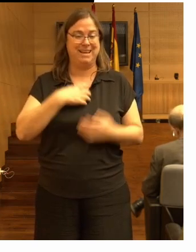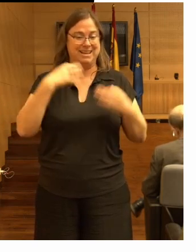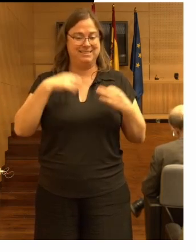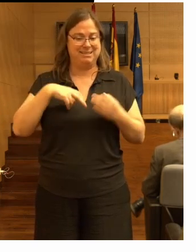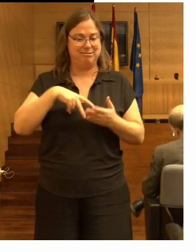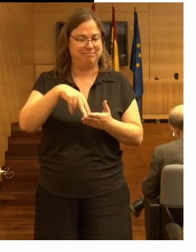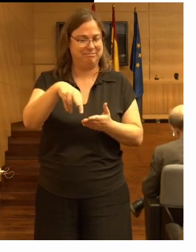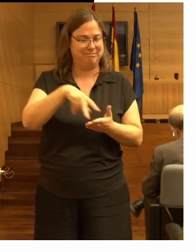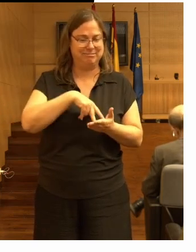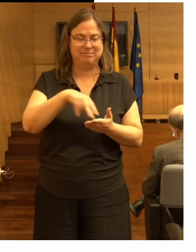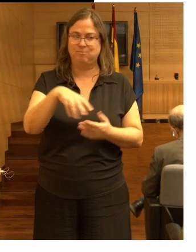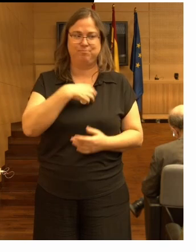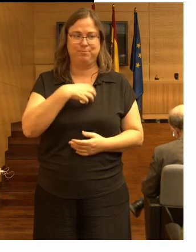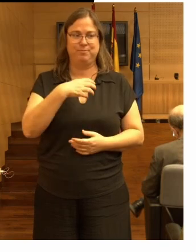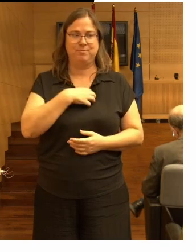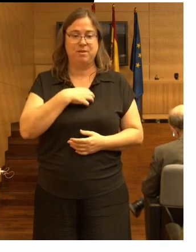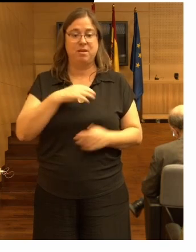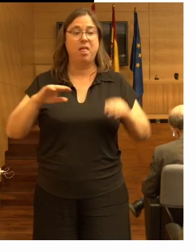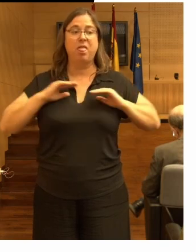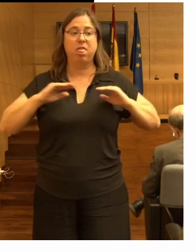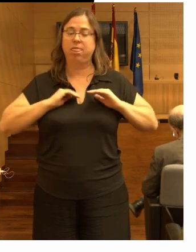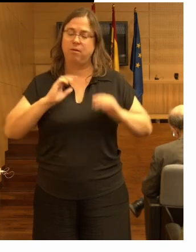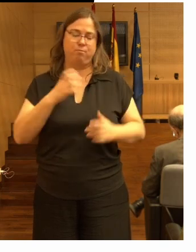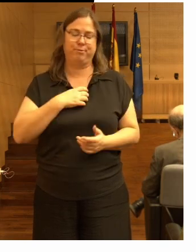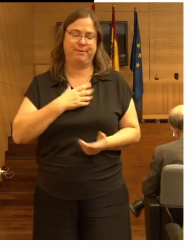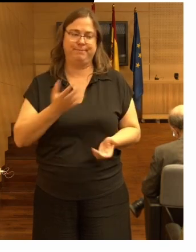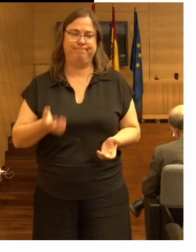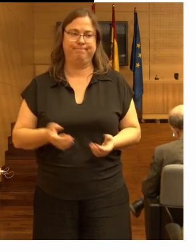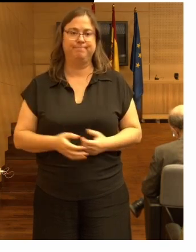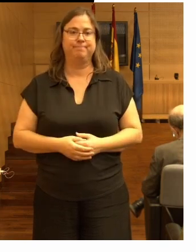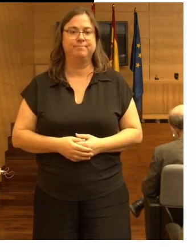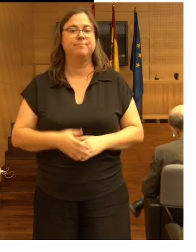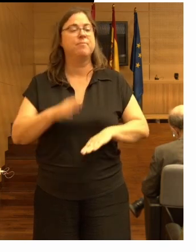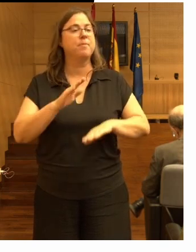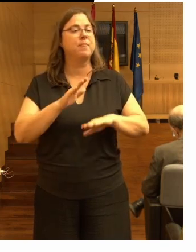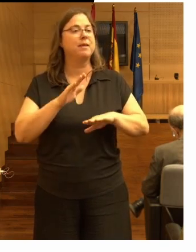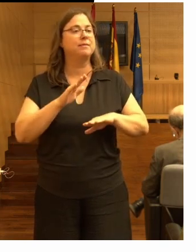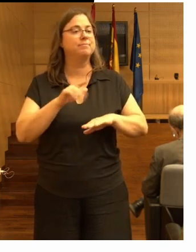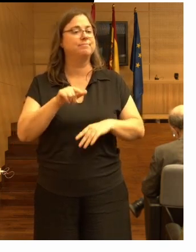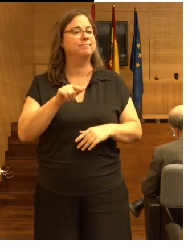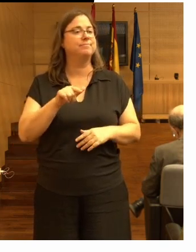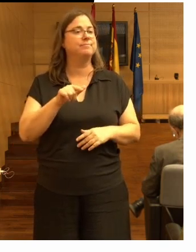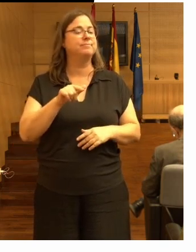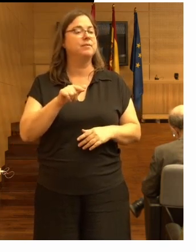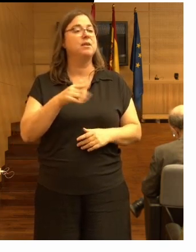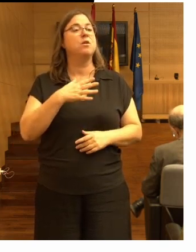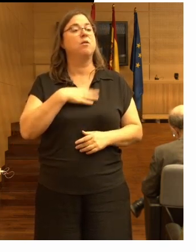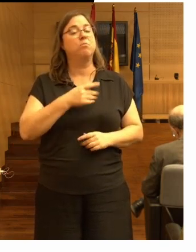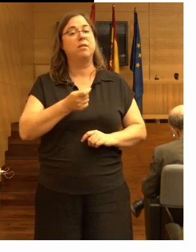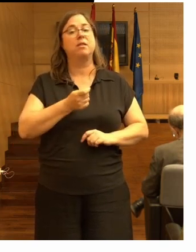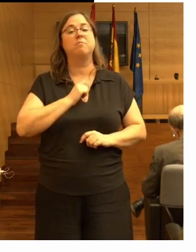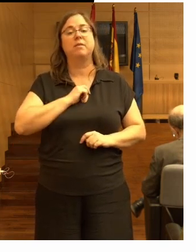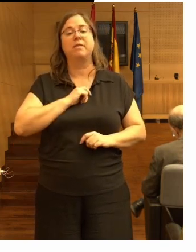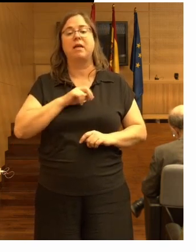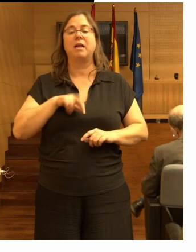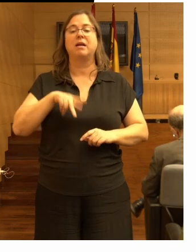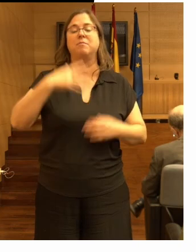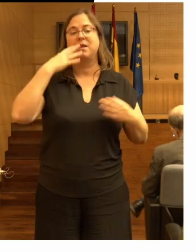y no se va a ejercitar por lo cual nos pueden caminar con seguridad